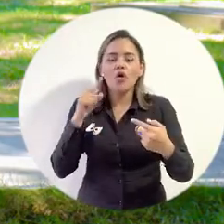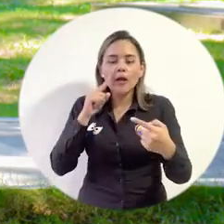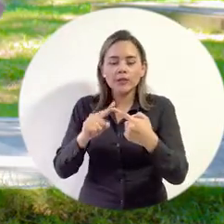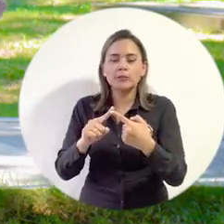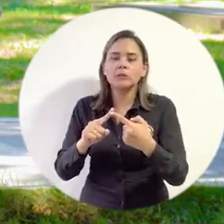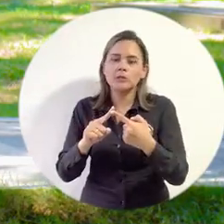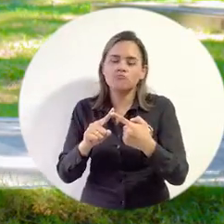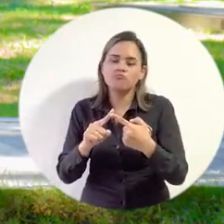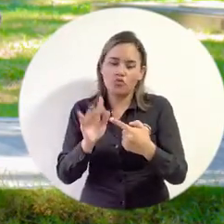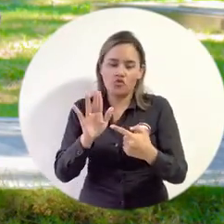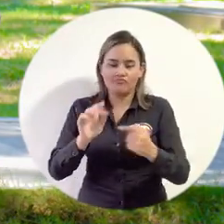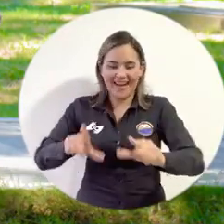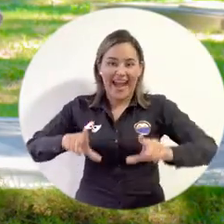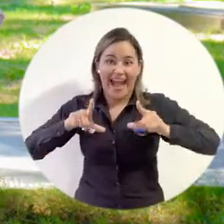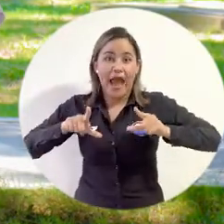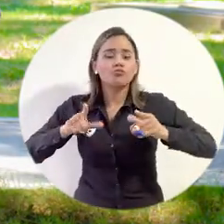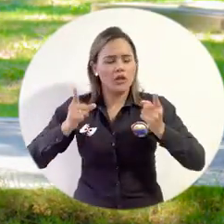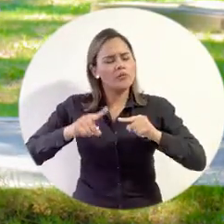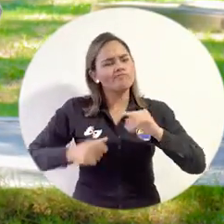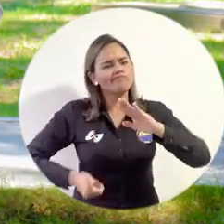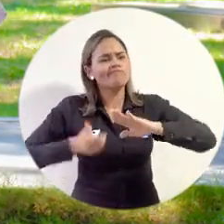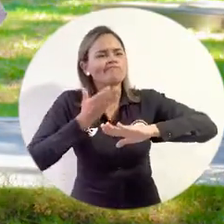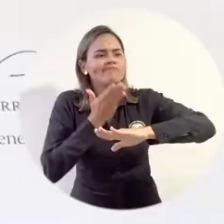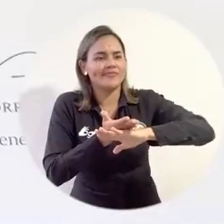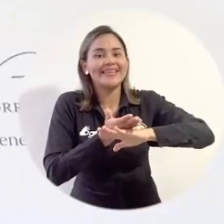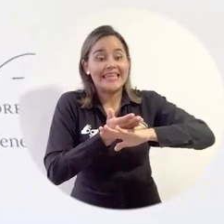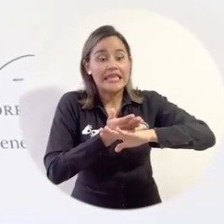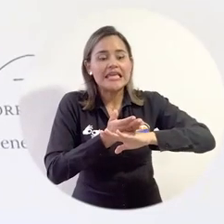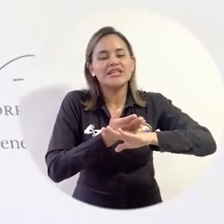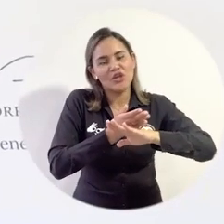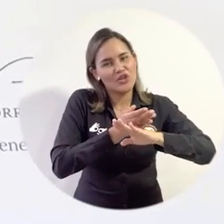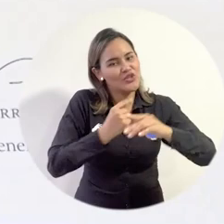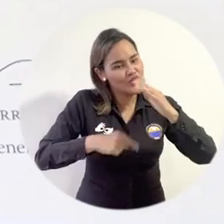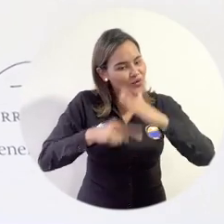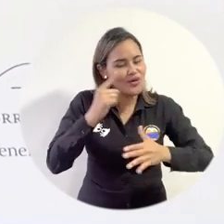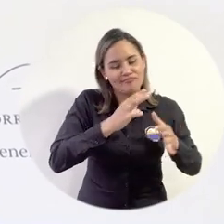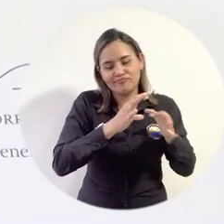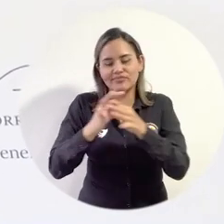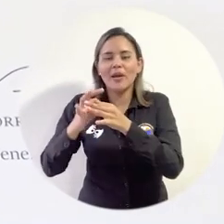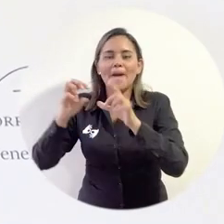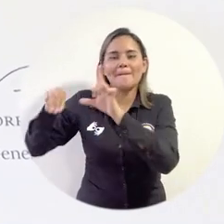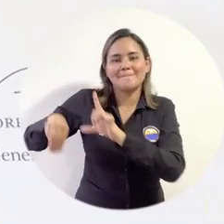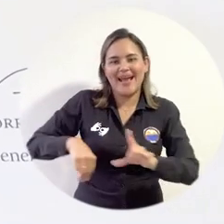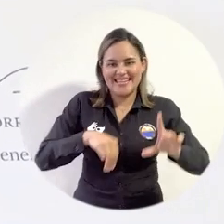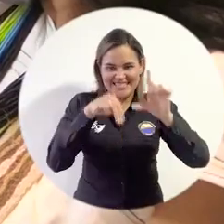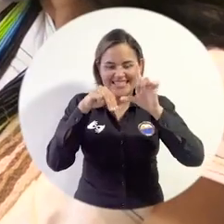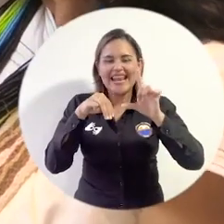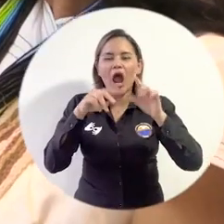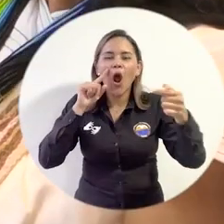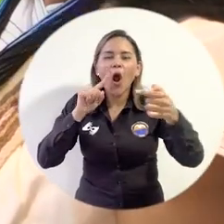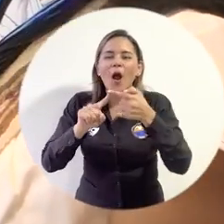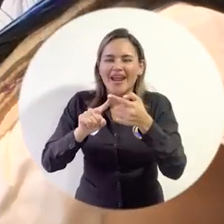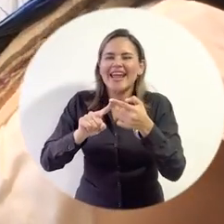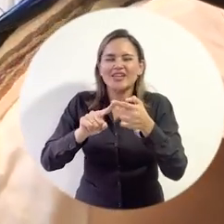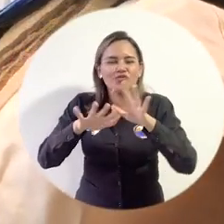y de ahí pues de una vez lanzarme a la Maestría de Desarrollo Territorial Sostenible y